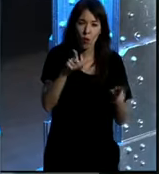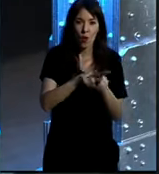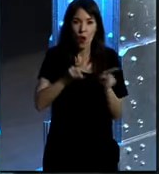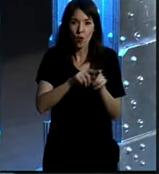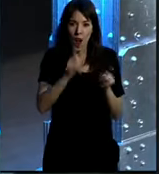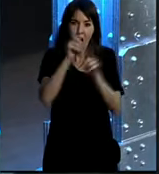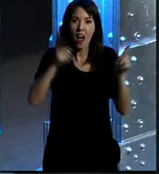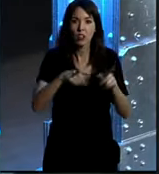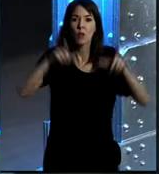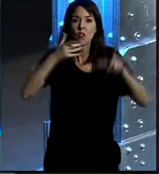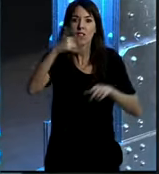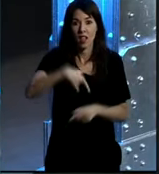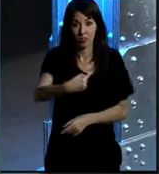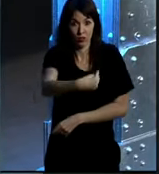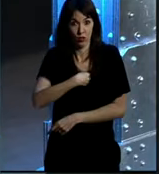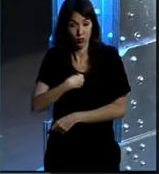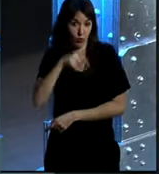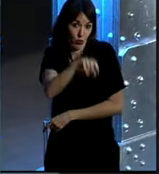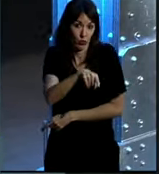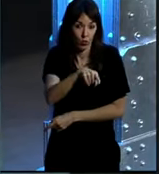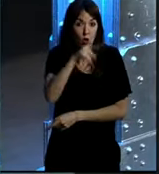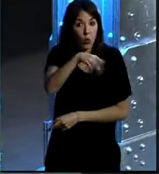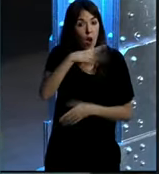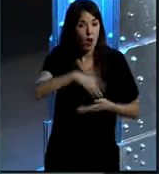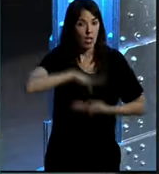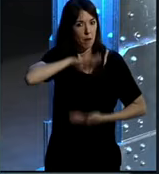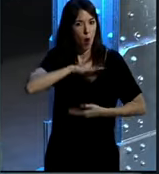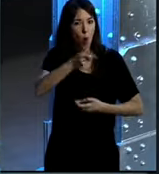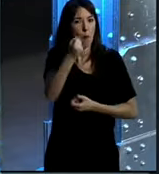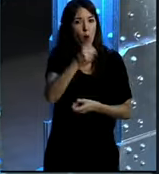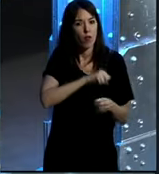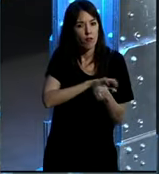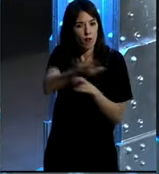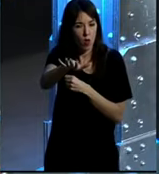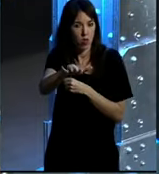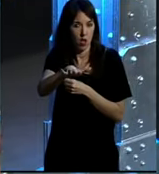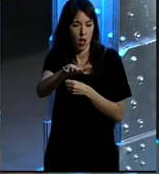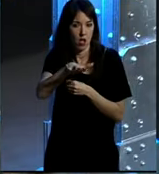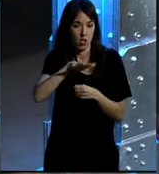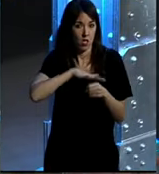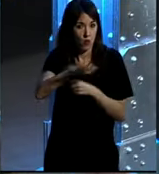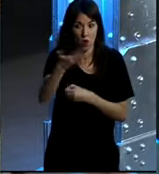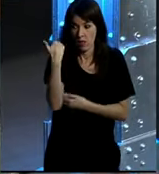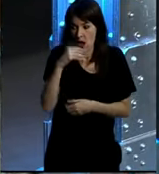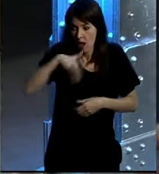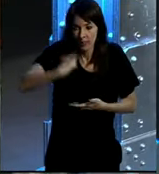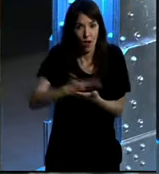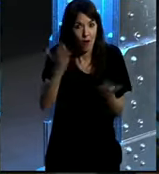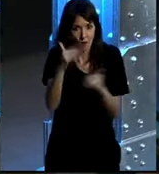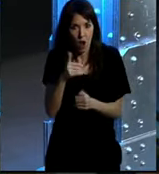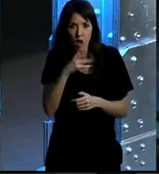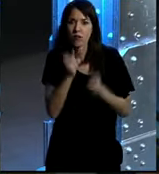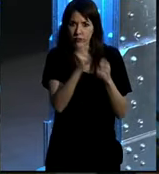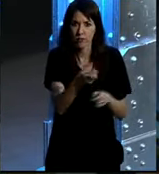personaje del año eres tú, tú eres el que tienes ahora mismo la capacidad, o tienes un poder de influencia que no has tenido hasta el momento.